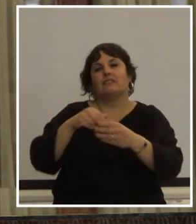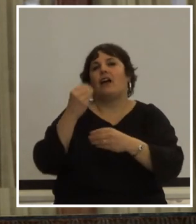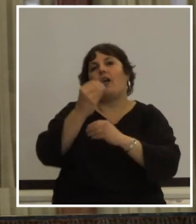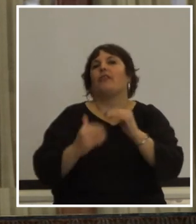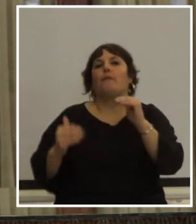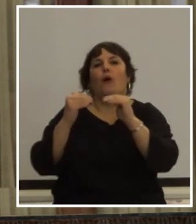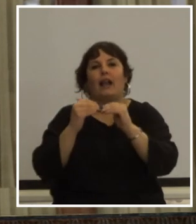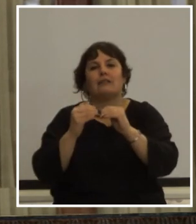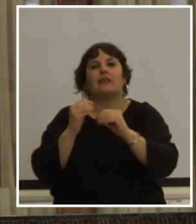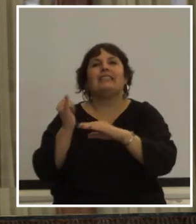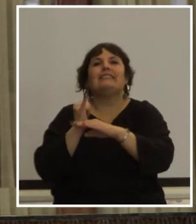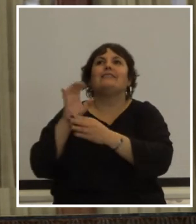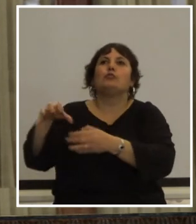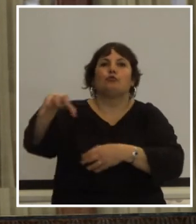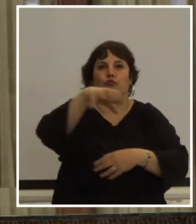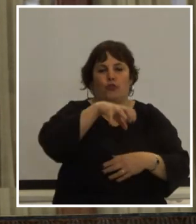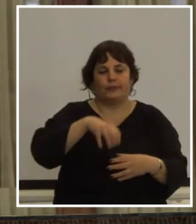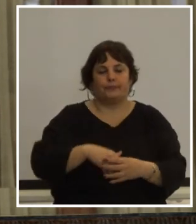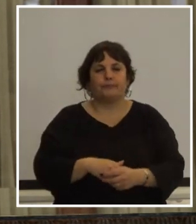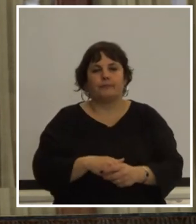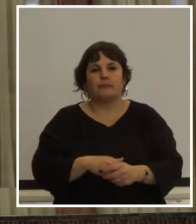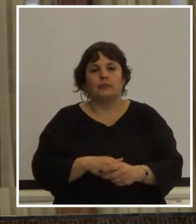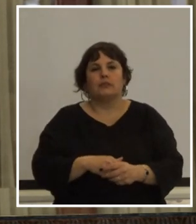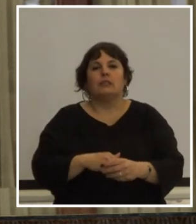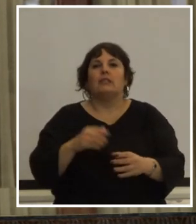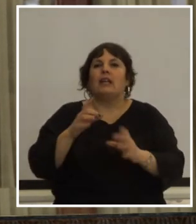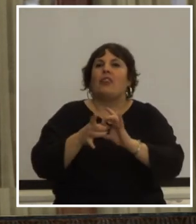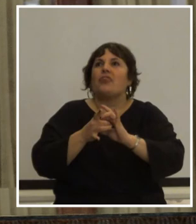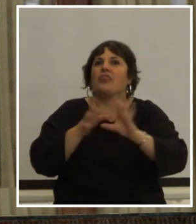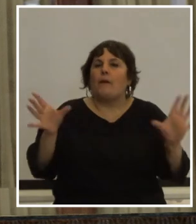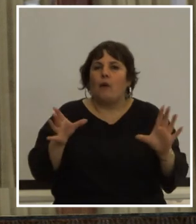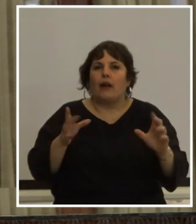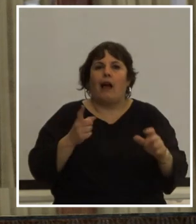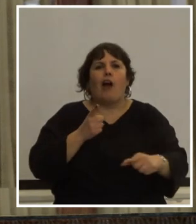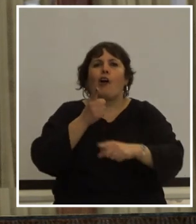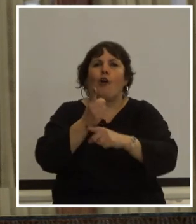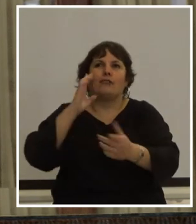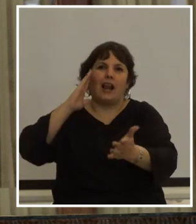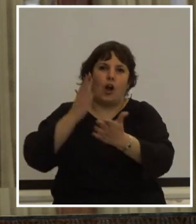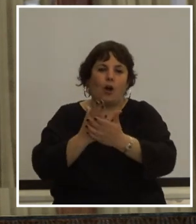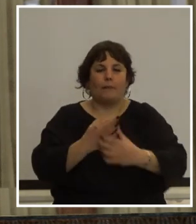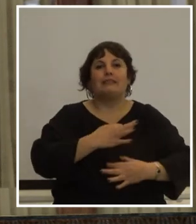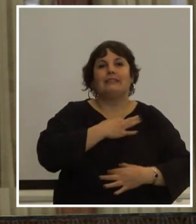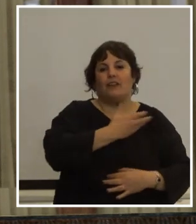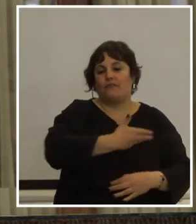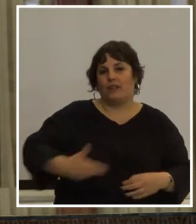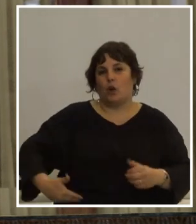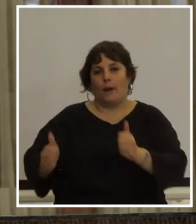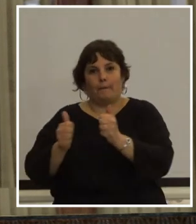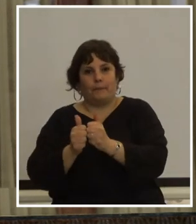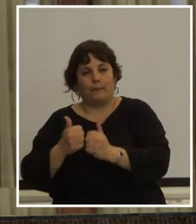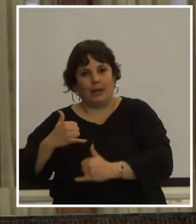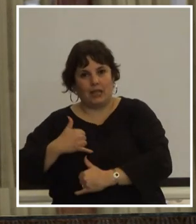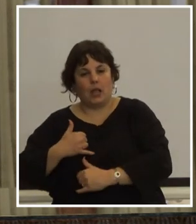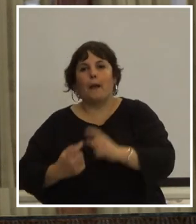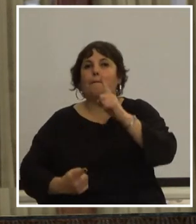y sus instituciones democráticas en contra del golpe cívico-militar la primera etapa